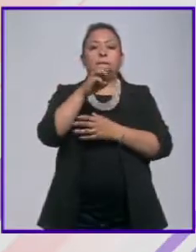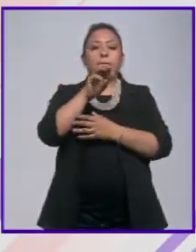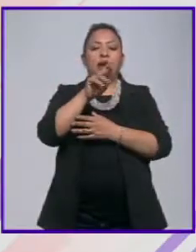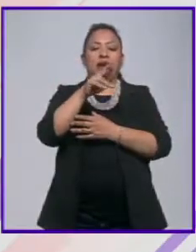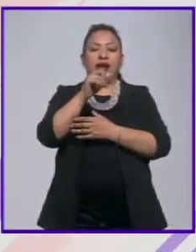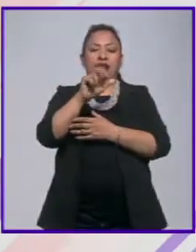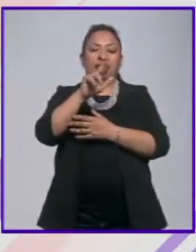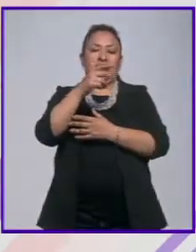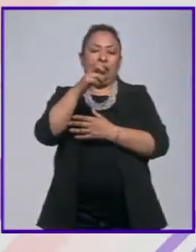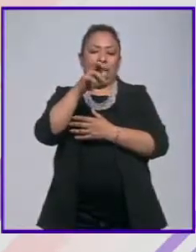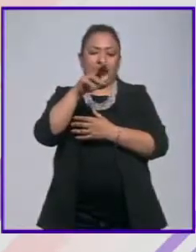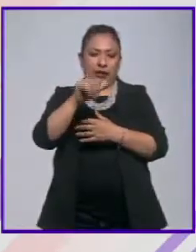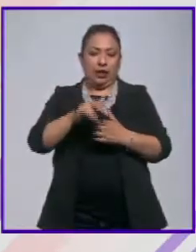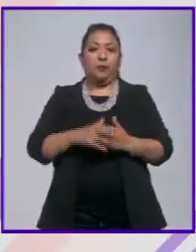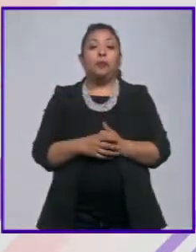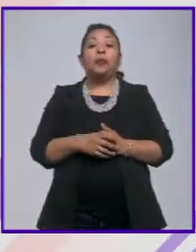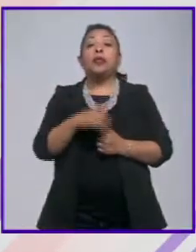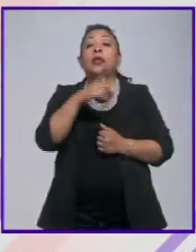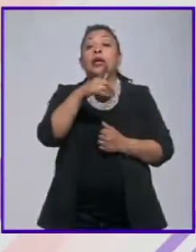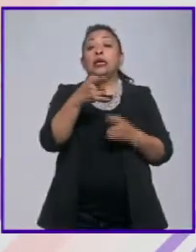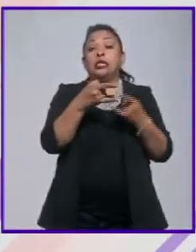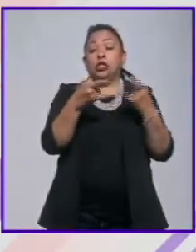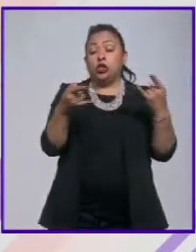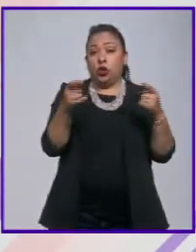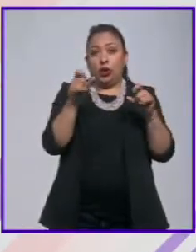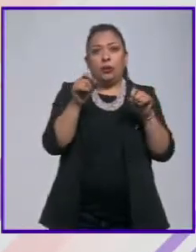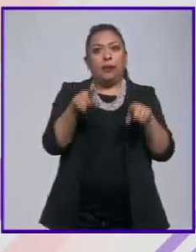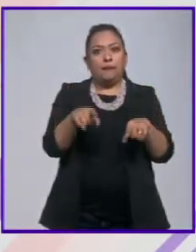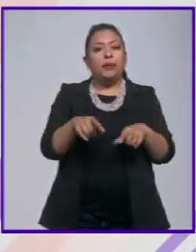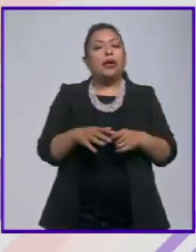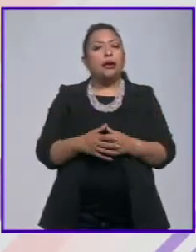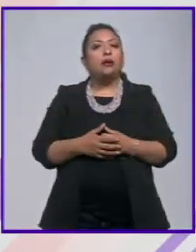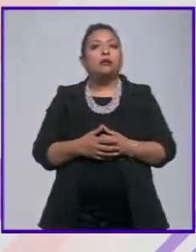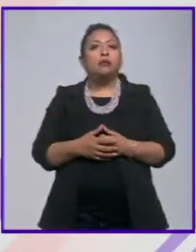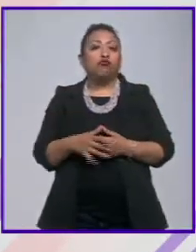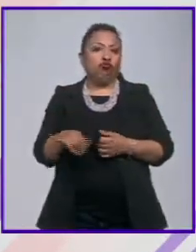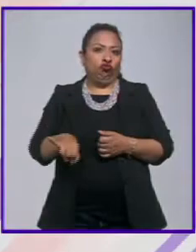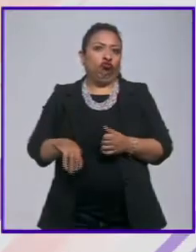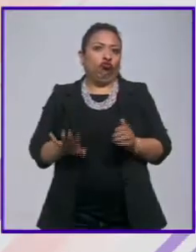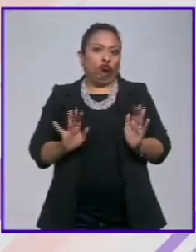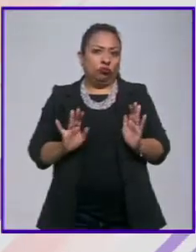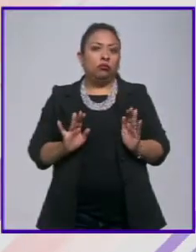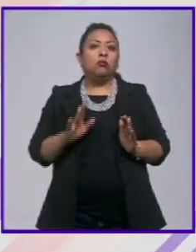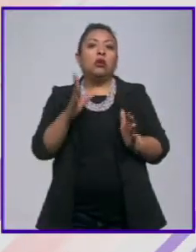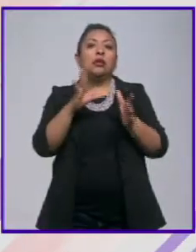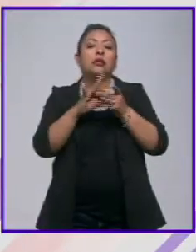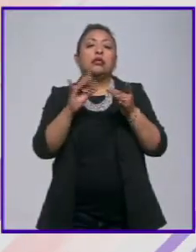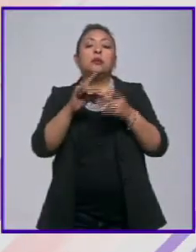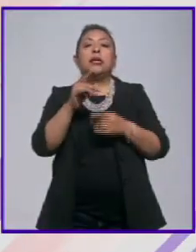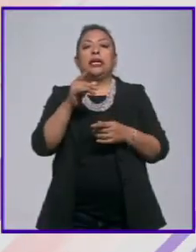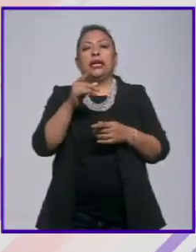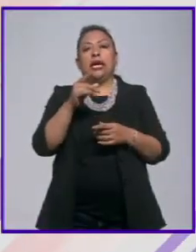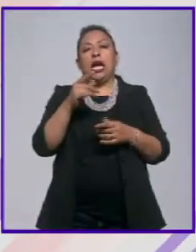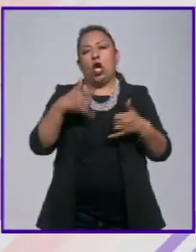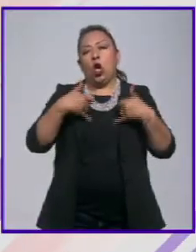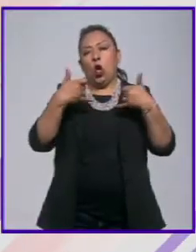García Roballo Es una historia también muy interesante porque habla de una chica